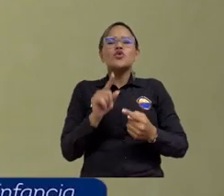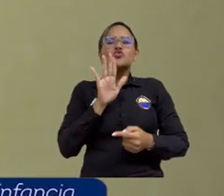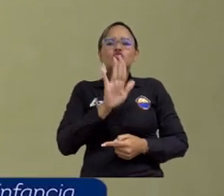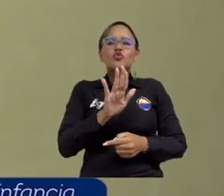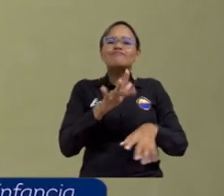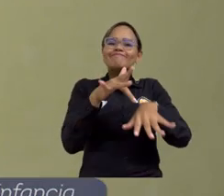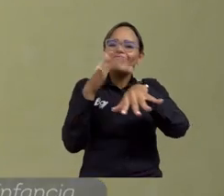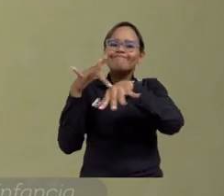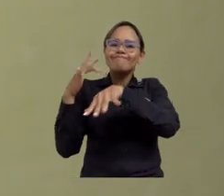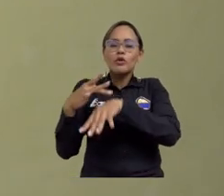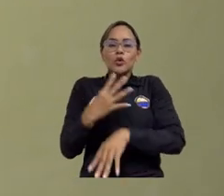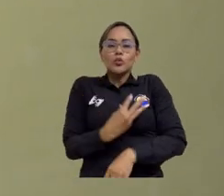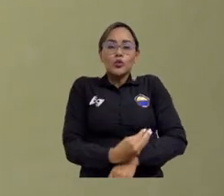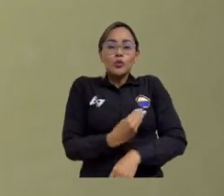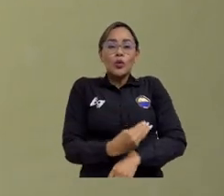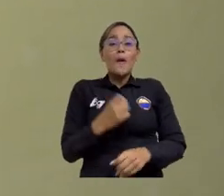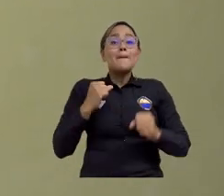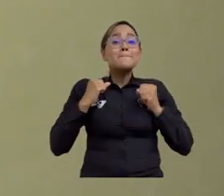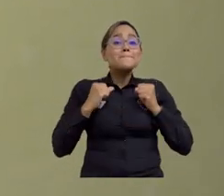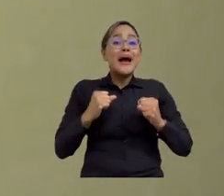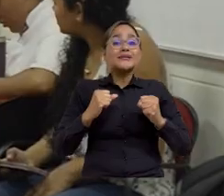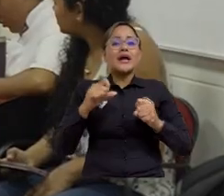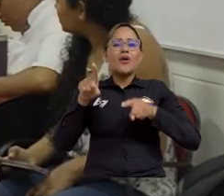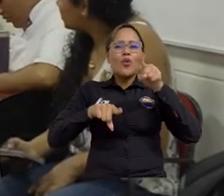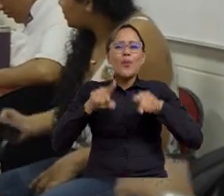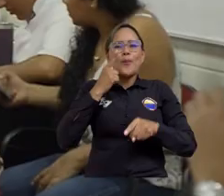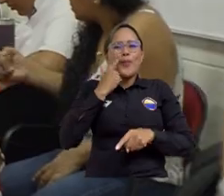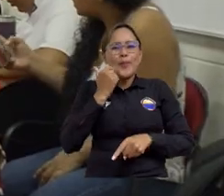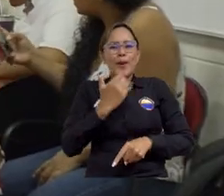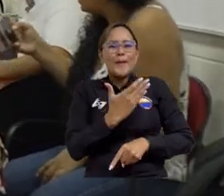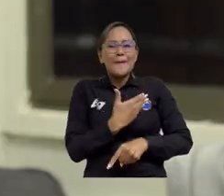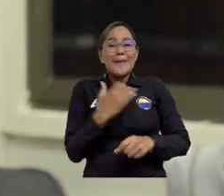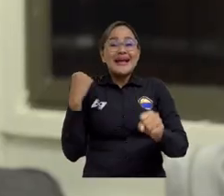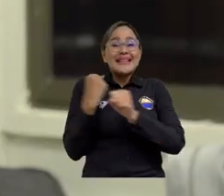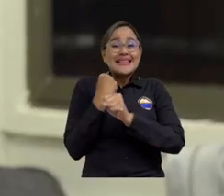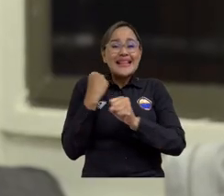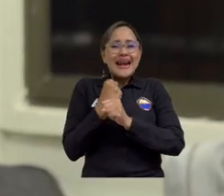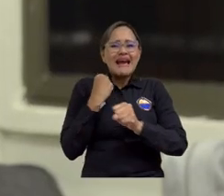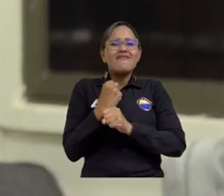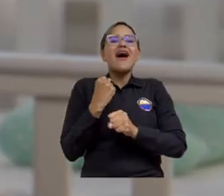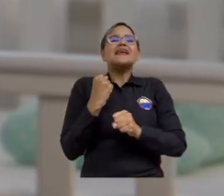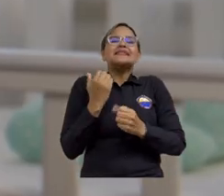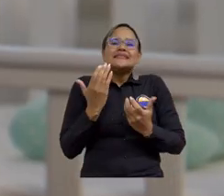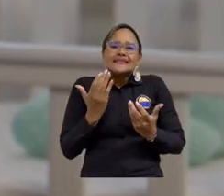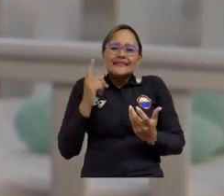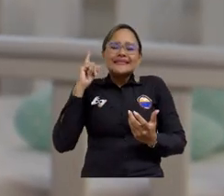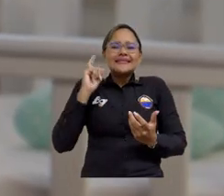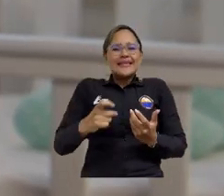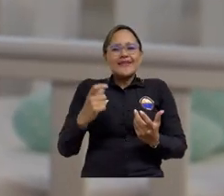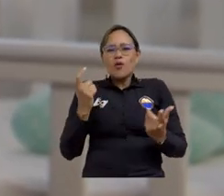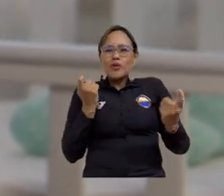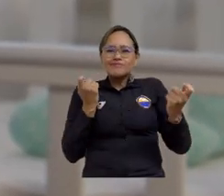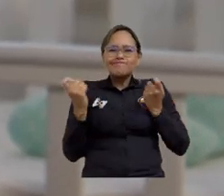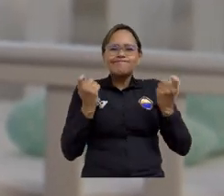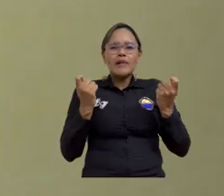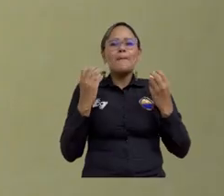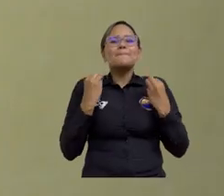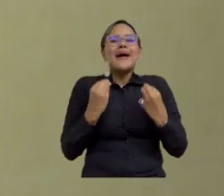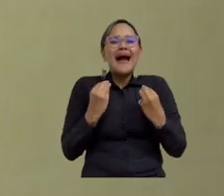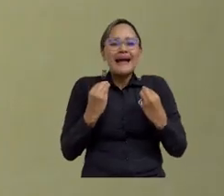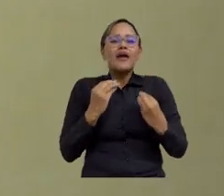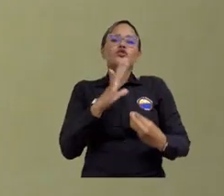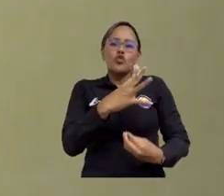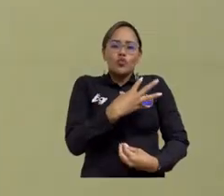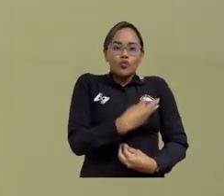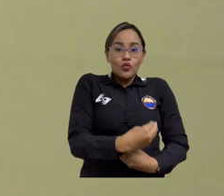hasta los seis meses pero sobre todo en los padres que trabajan. Como es ese proceso, esta facilidad que le dan las empresas donde trabajan esos padres, esa